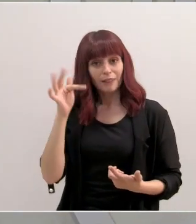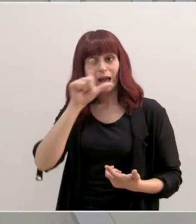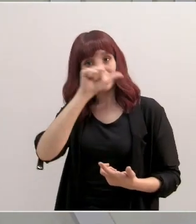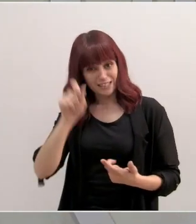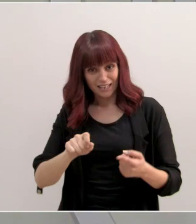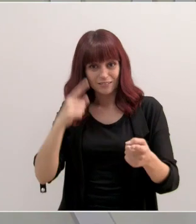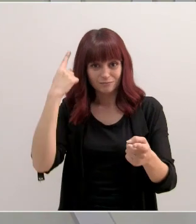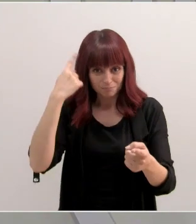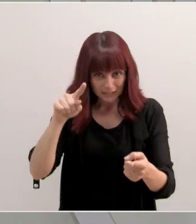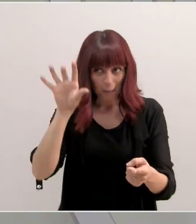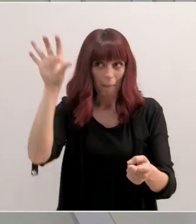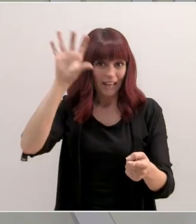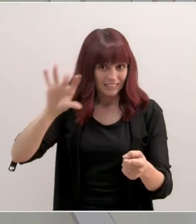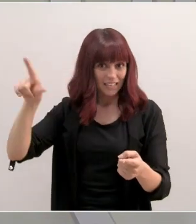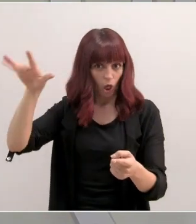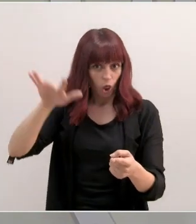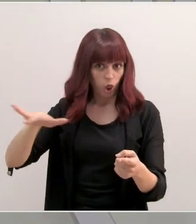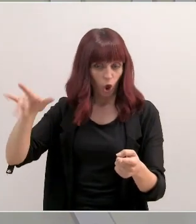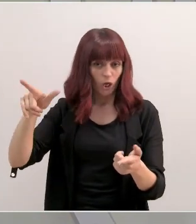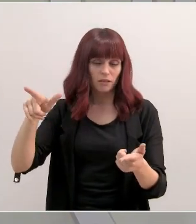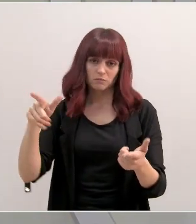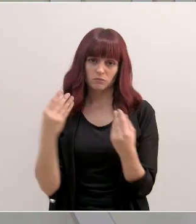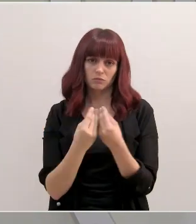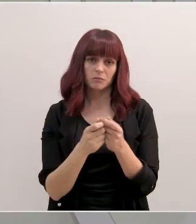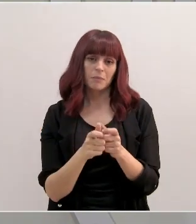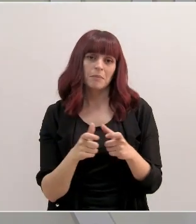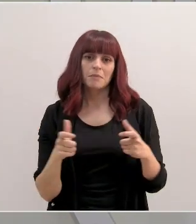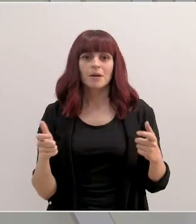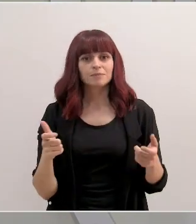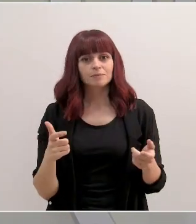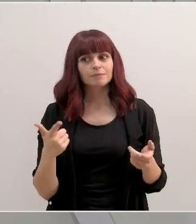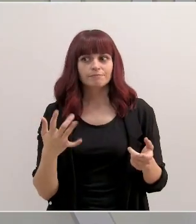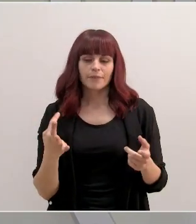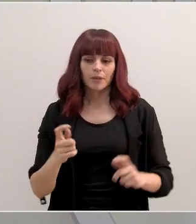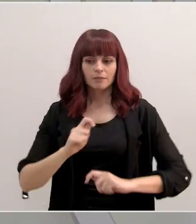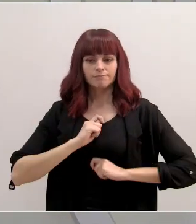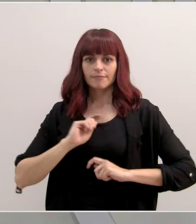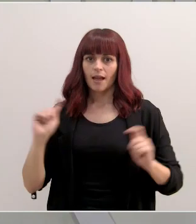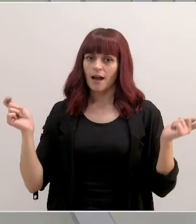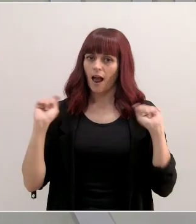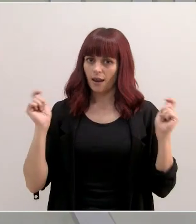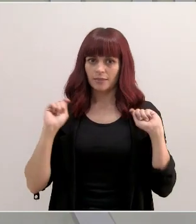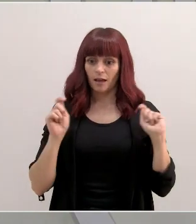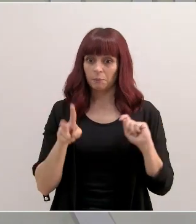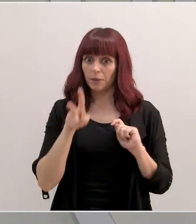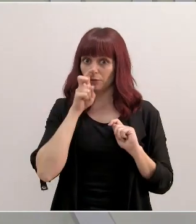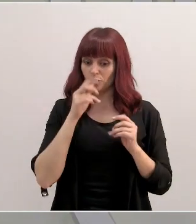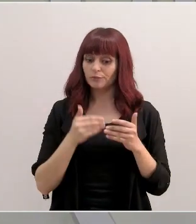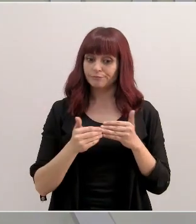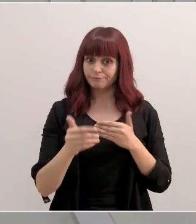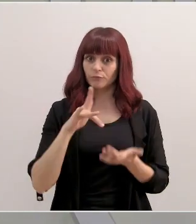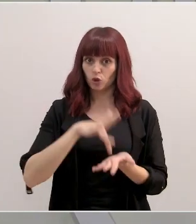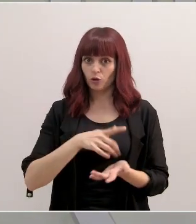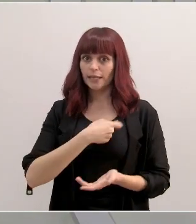rededor, como usted sabe, están incrementando sus cifras. Esto nos tiene que poner en la alerta de que se prevé que suceda en